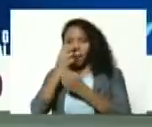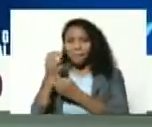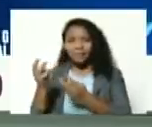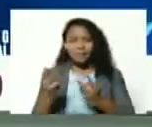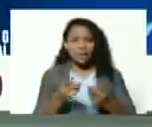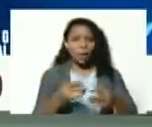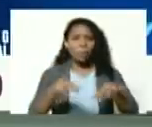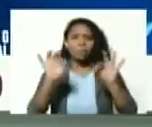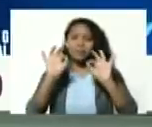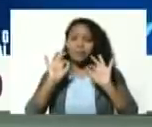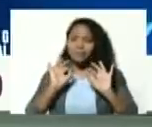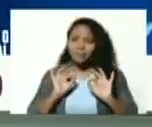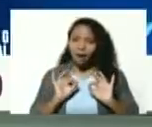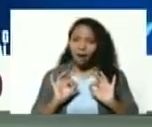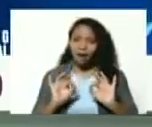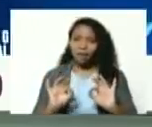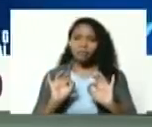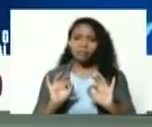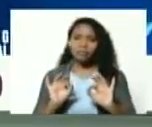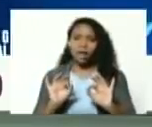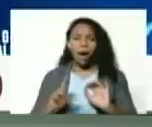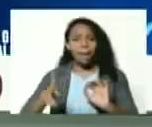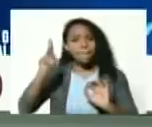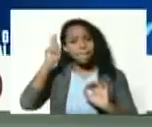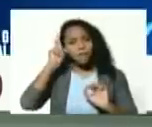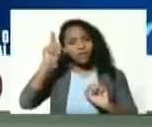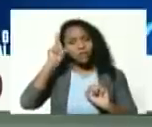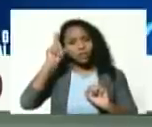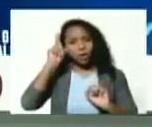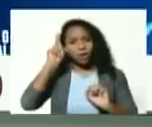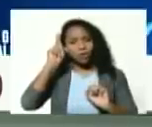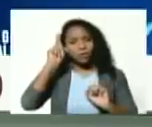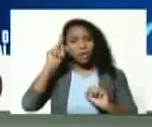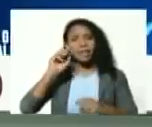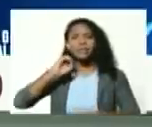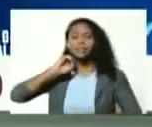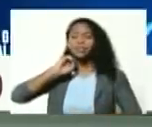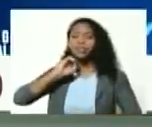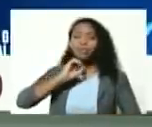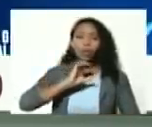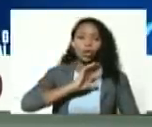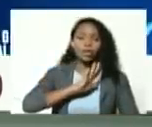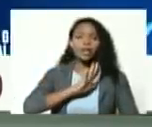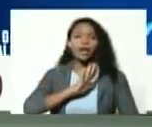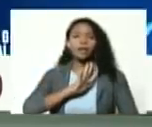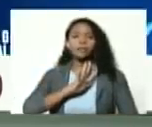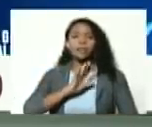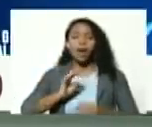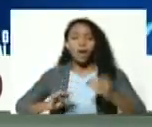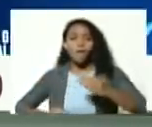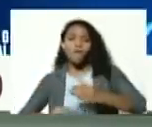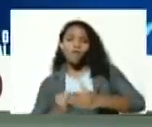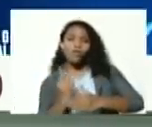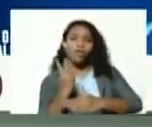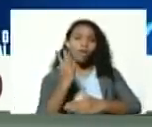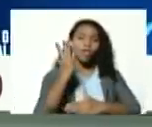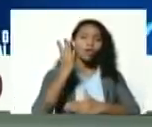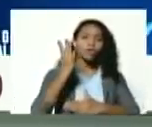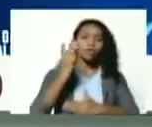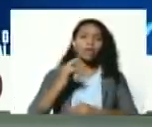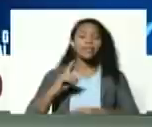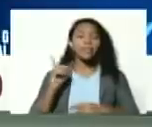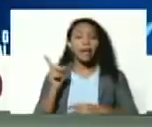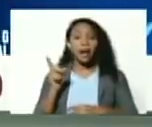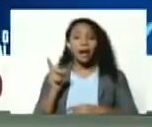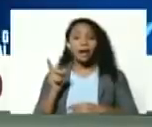especiales el profesor historiador y fundador de